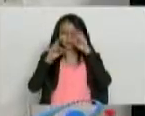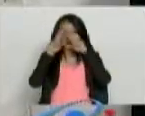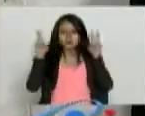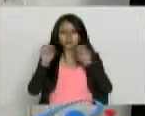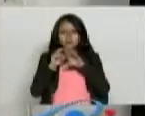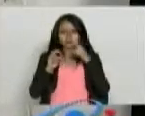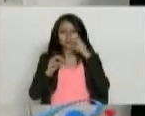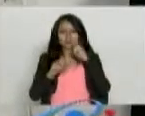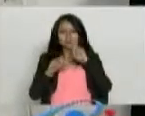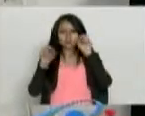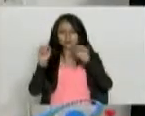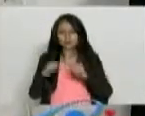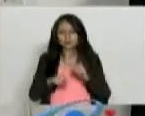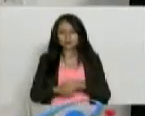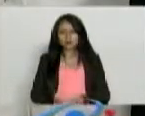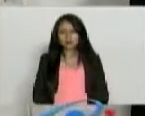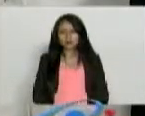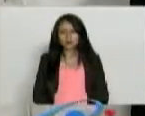Pero...